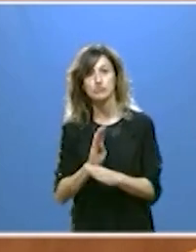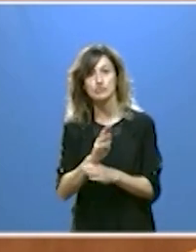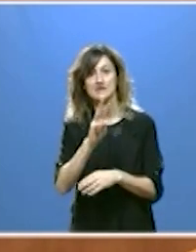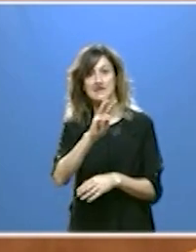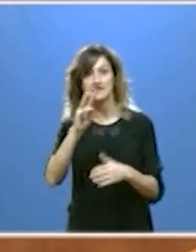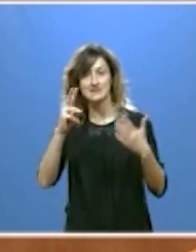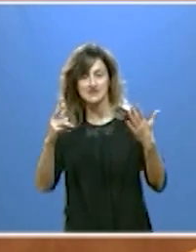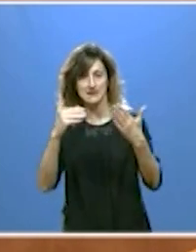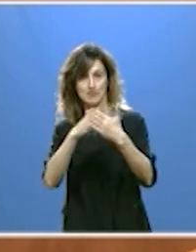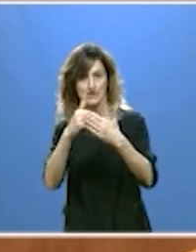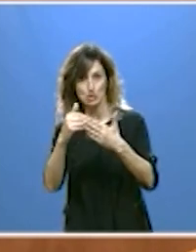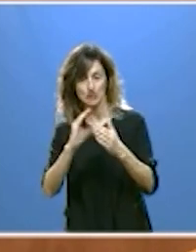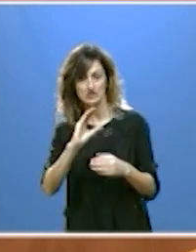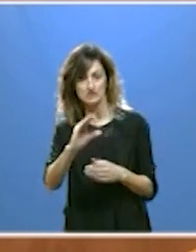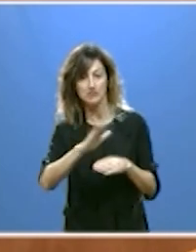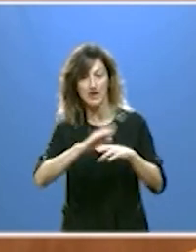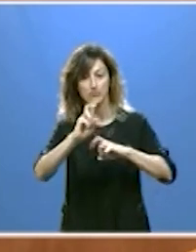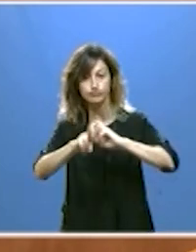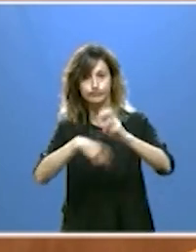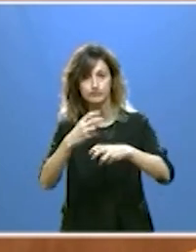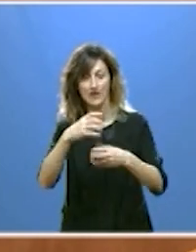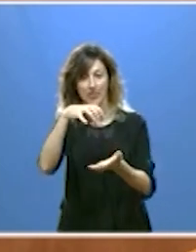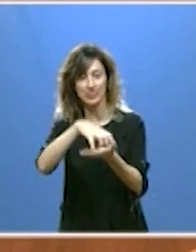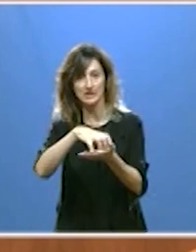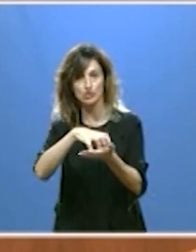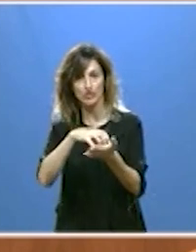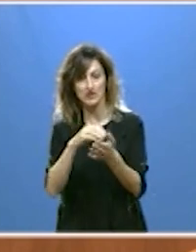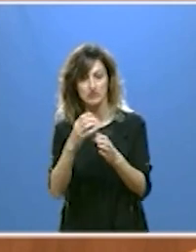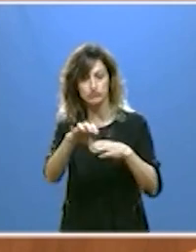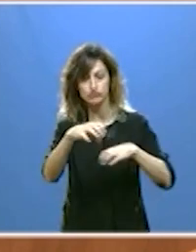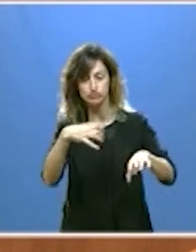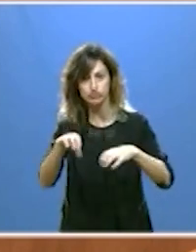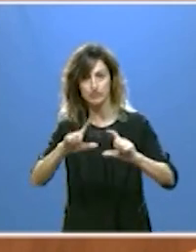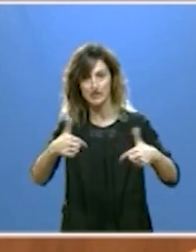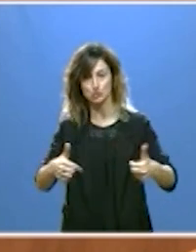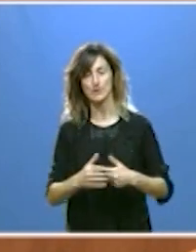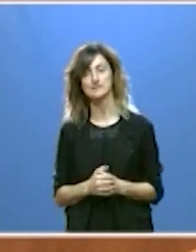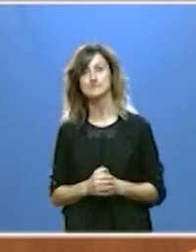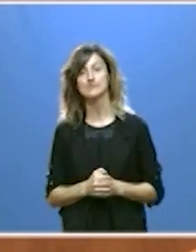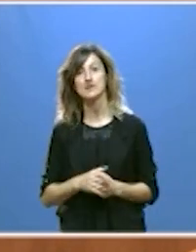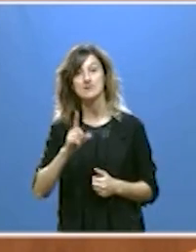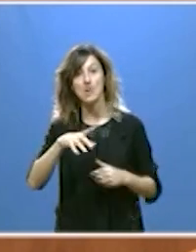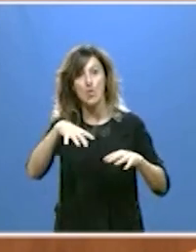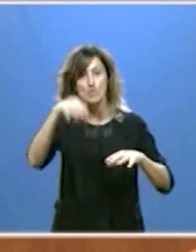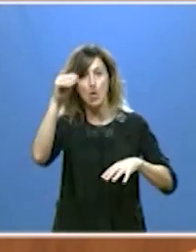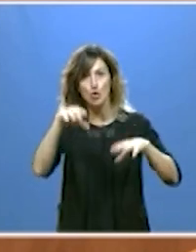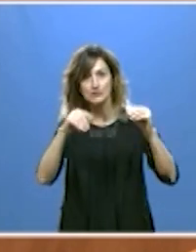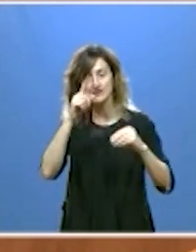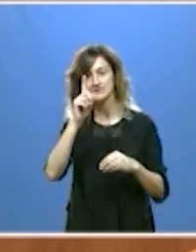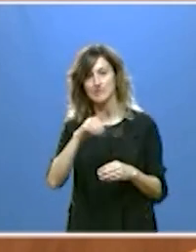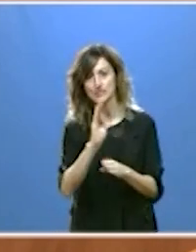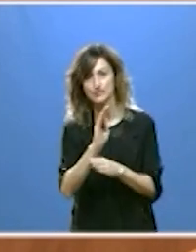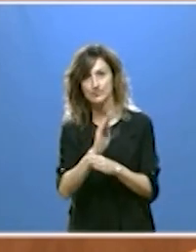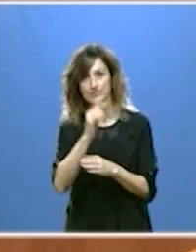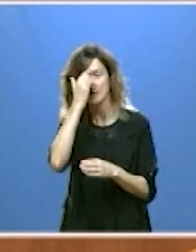millones para modernizar los centros de tratamiento de residuos también impulsaremos nuestros montes vamos a incrementar